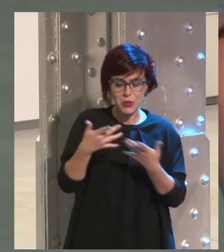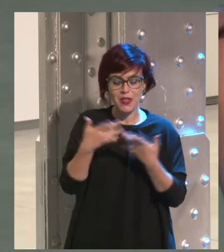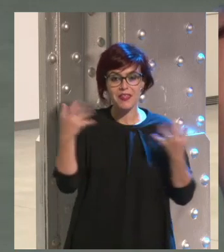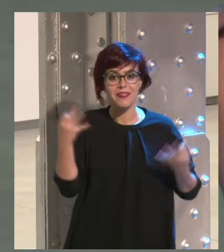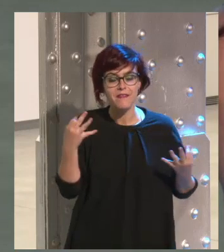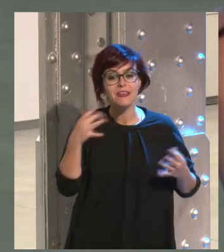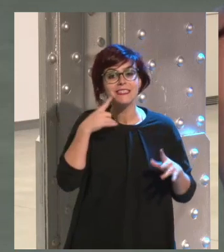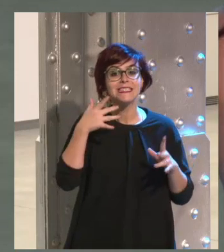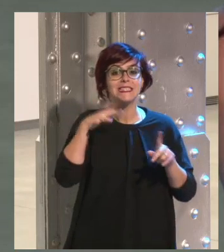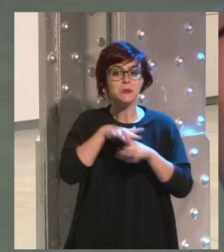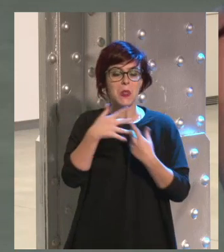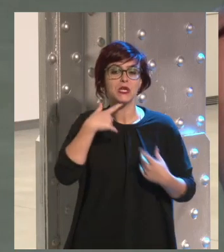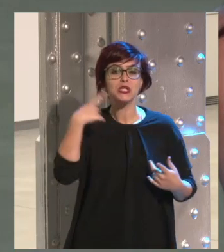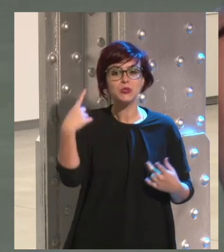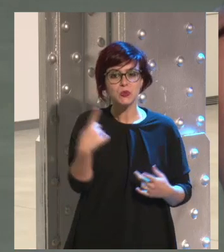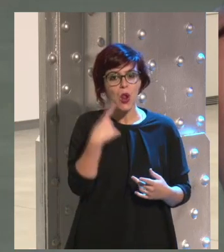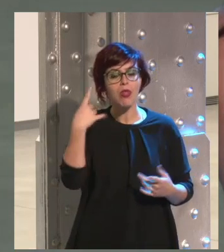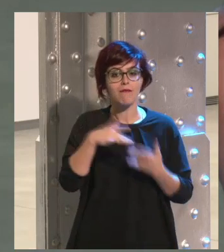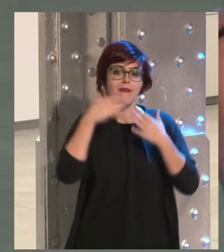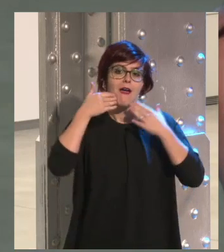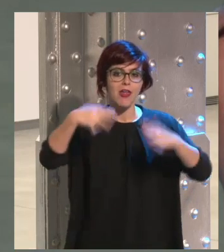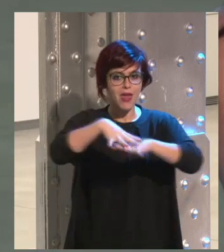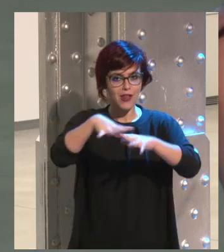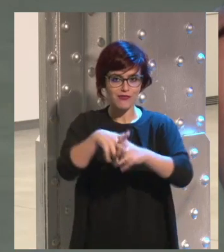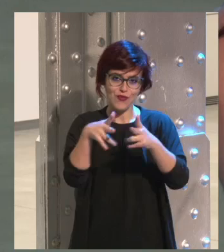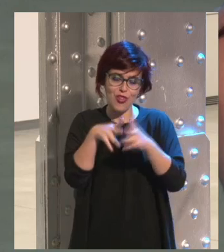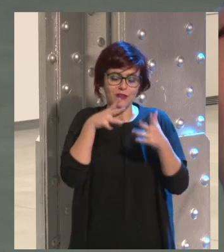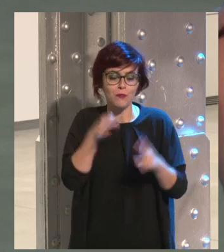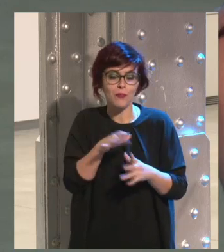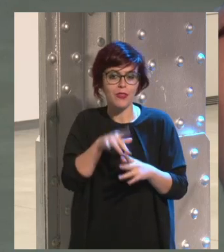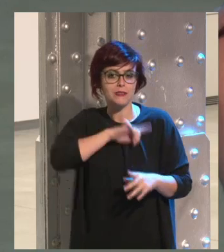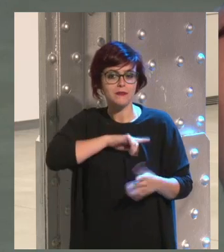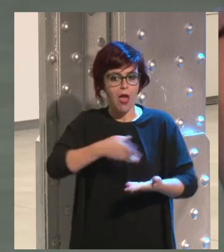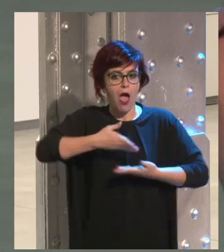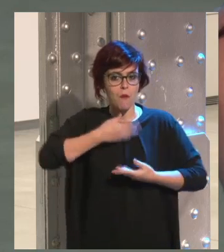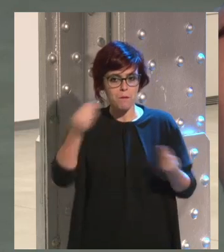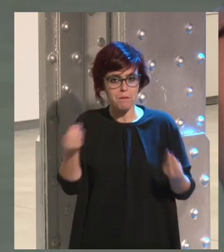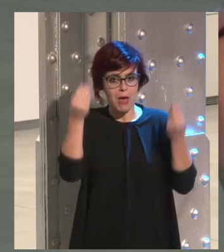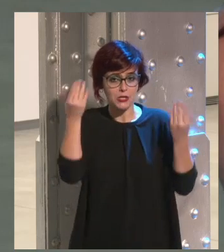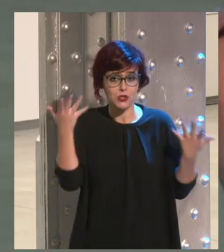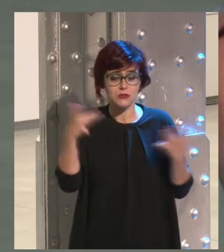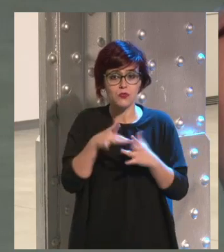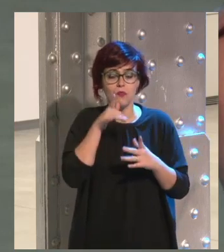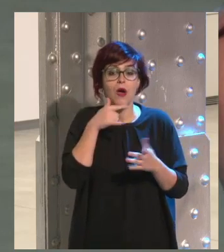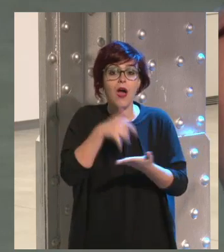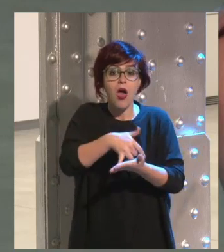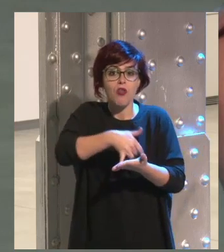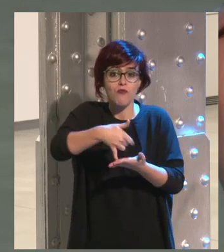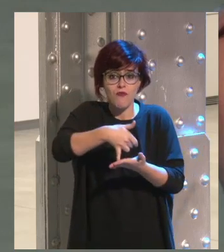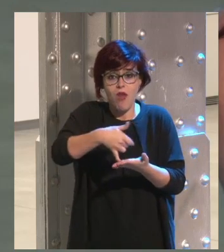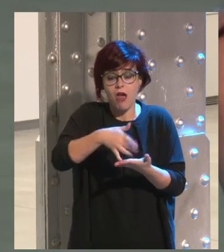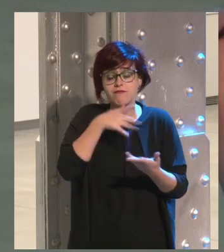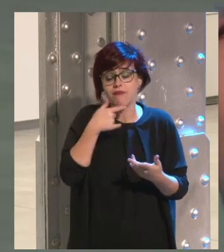esa soledad yo creo que es más llevadera gracias a las redes sociales y que y que la fragilidad de la adolescencia